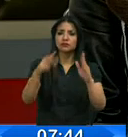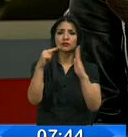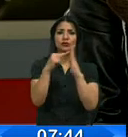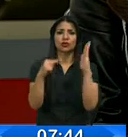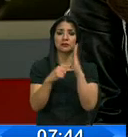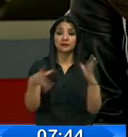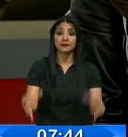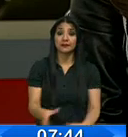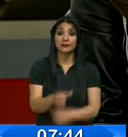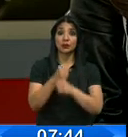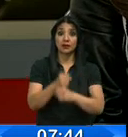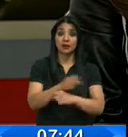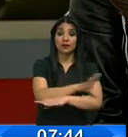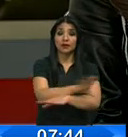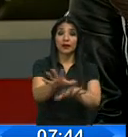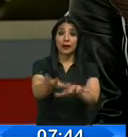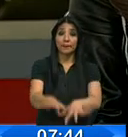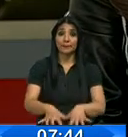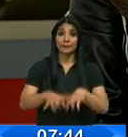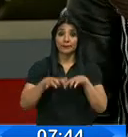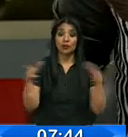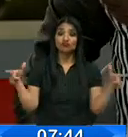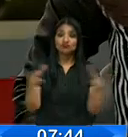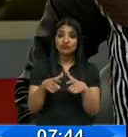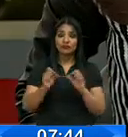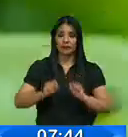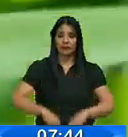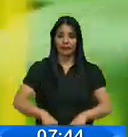bioseguridad en las fincas de los pequeños agricultores.